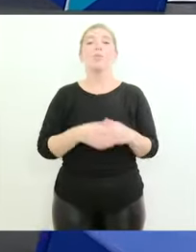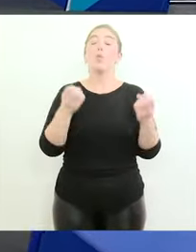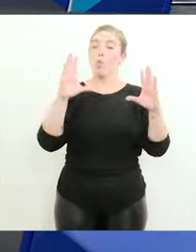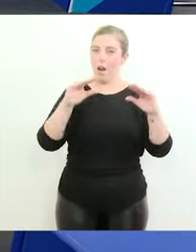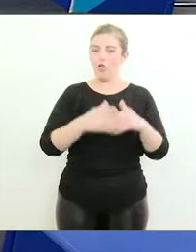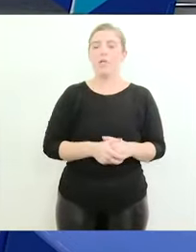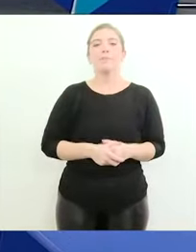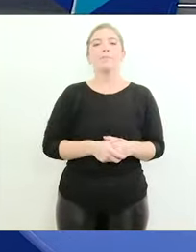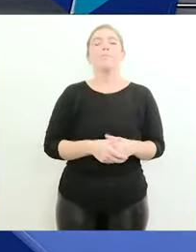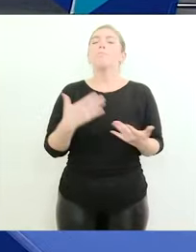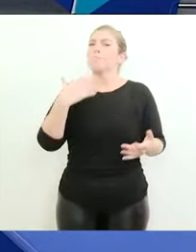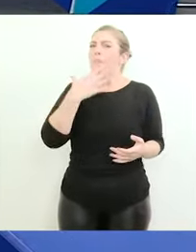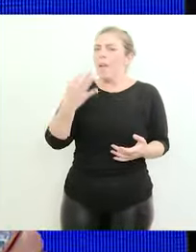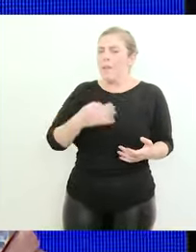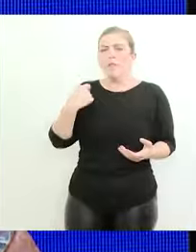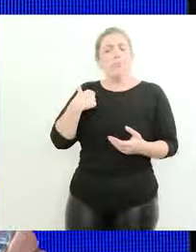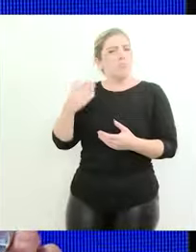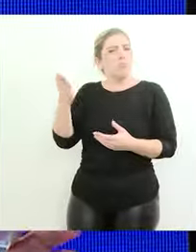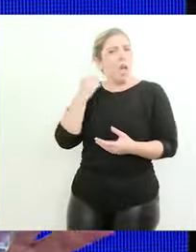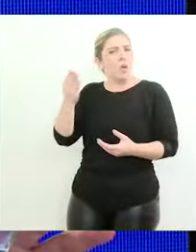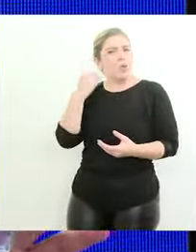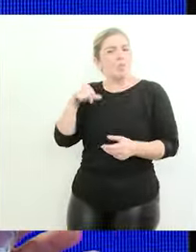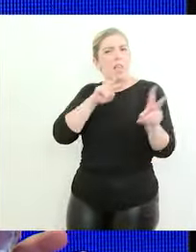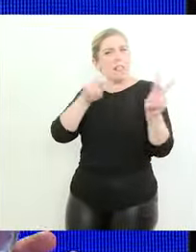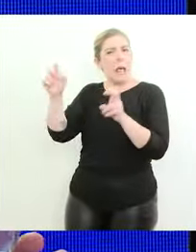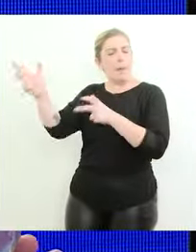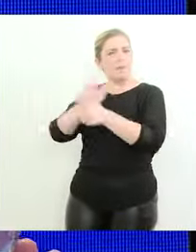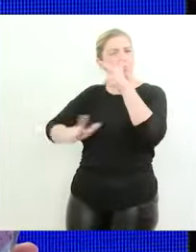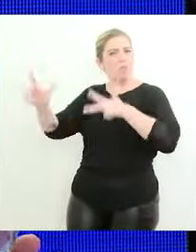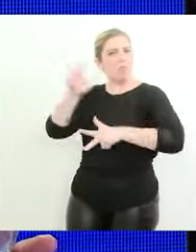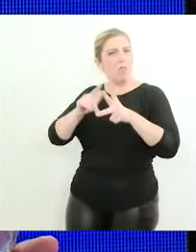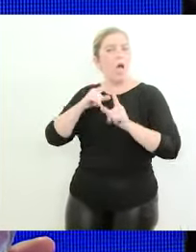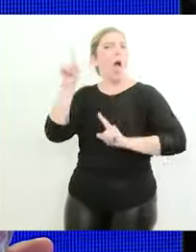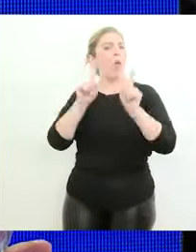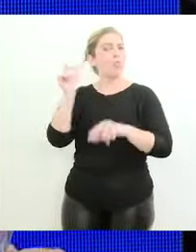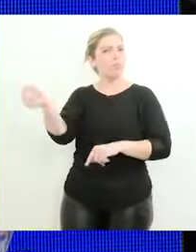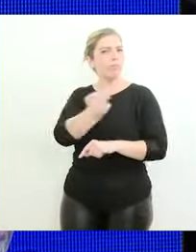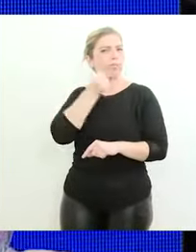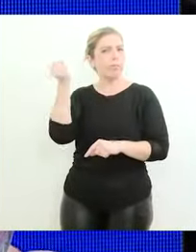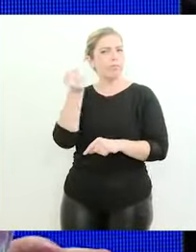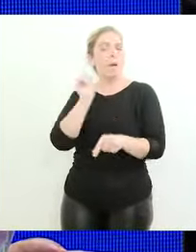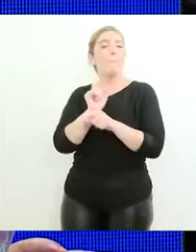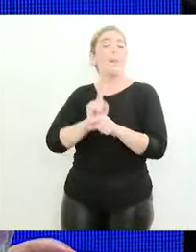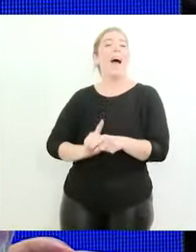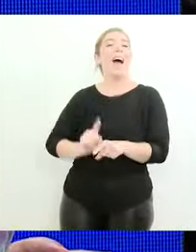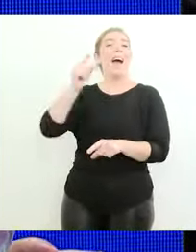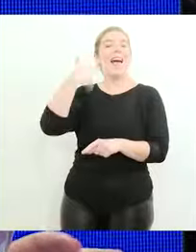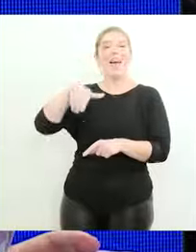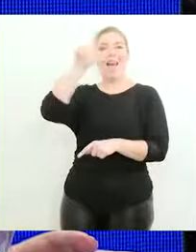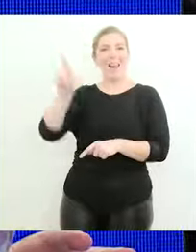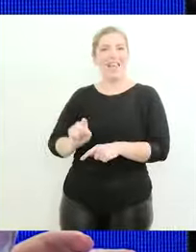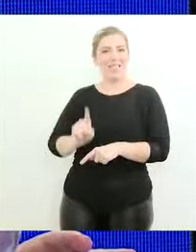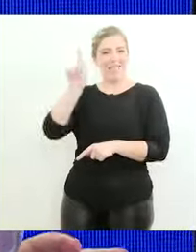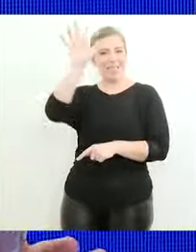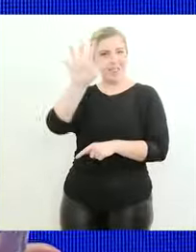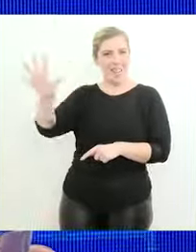Realmente escuchando todos los temas que usted abordó hay algunos que son muy significativos para el NOA y el NEA es